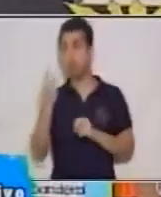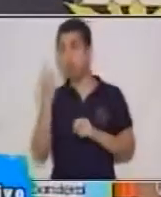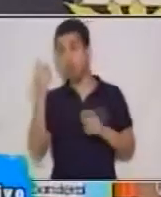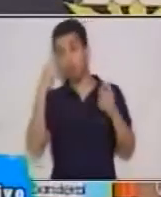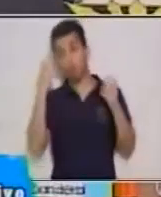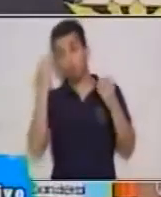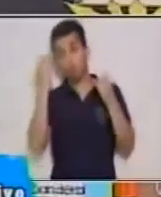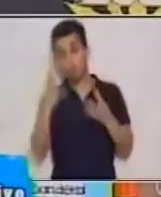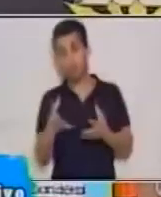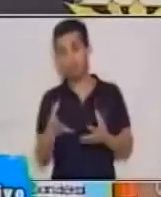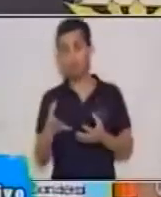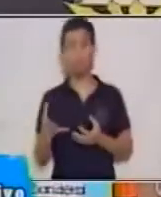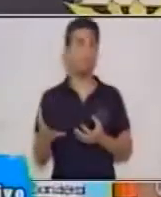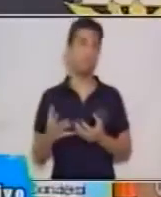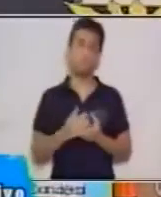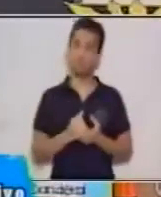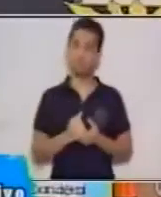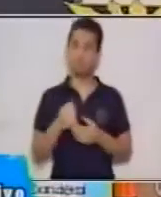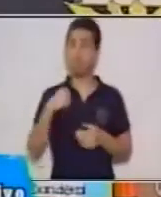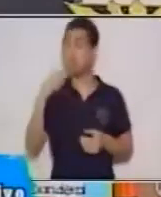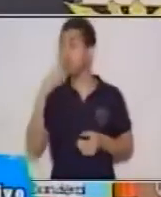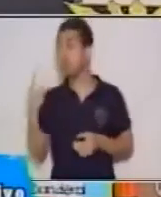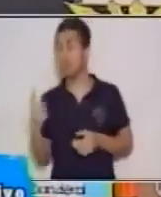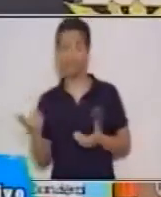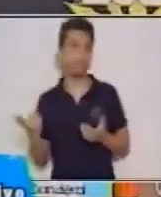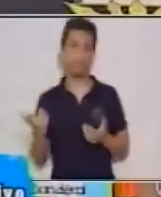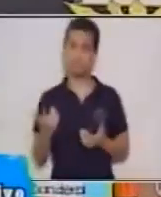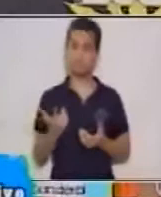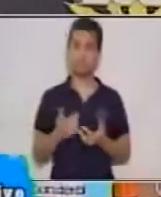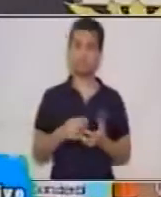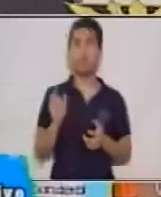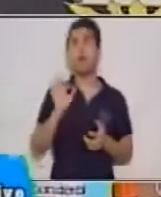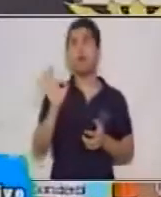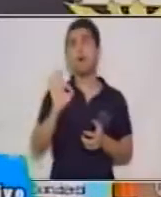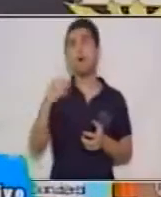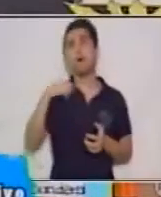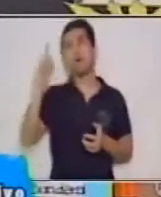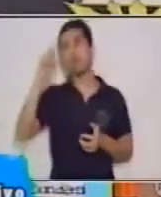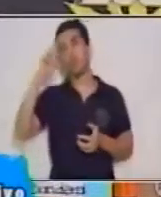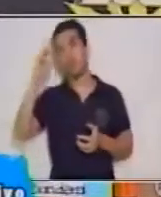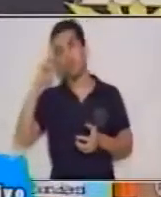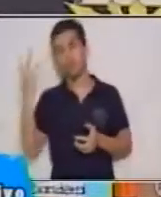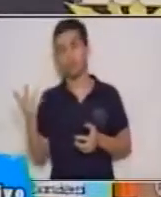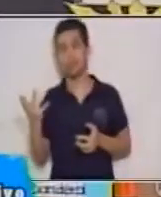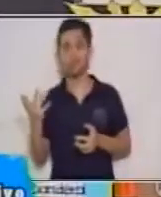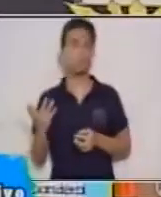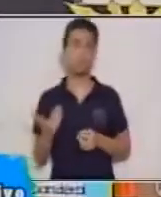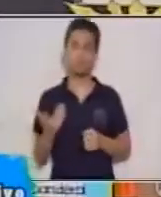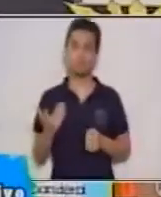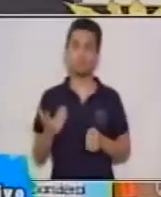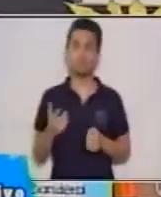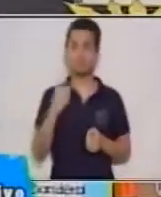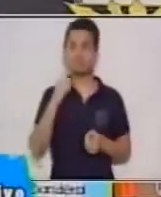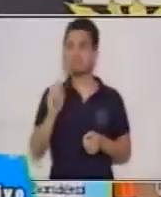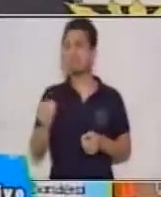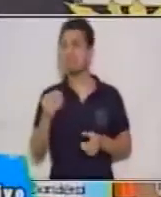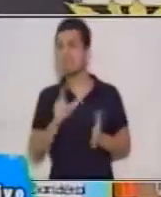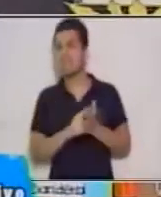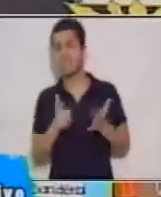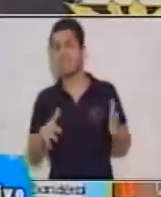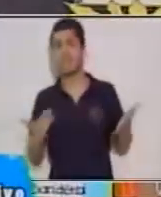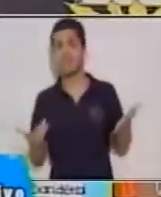que yo lo vi y no recuerdo cuál es la referencia de qué libro